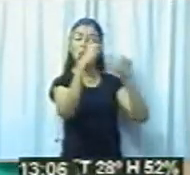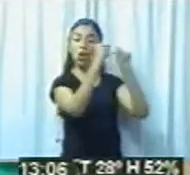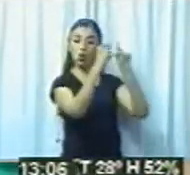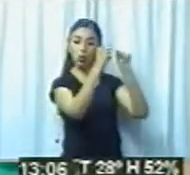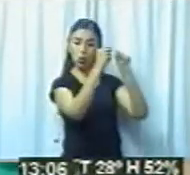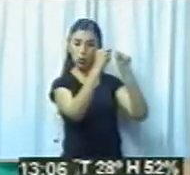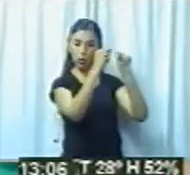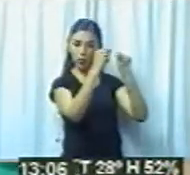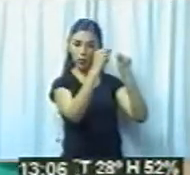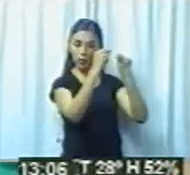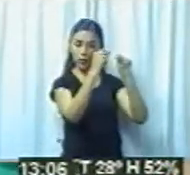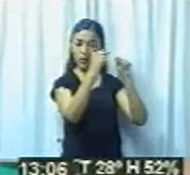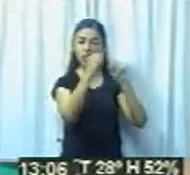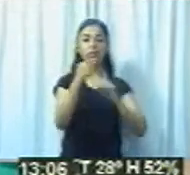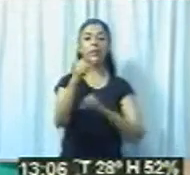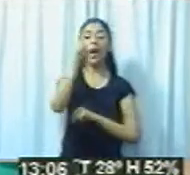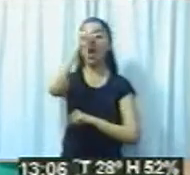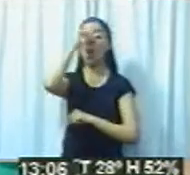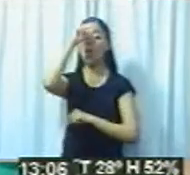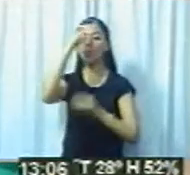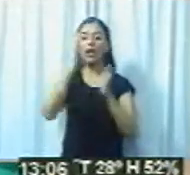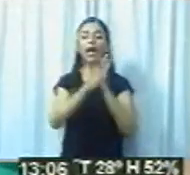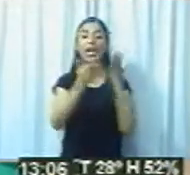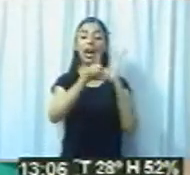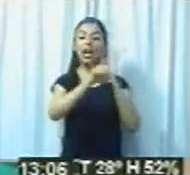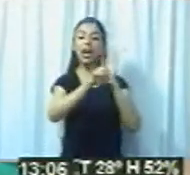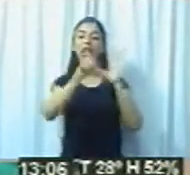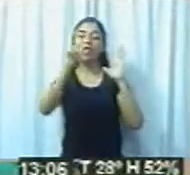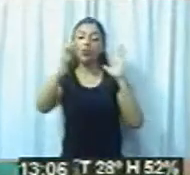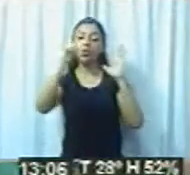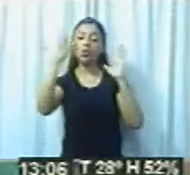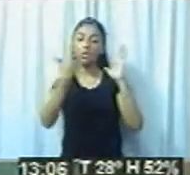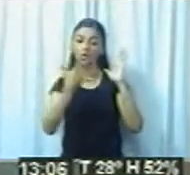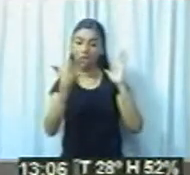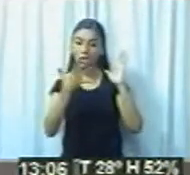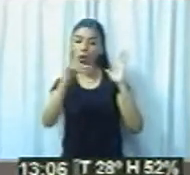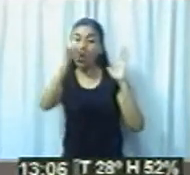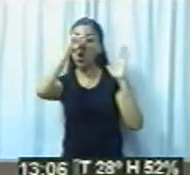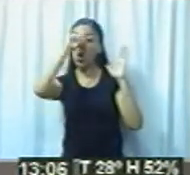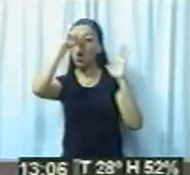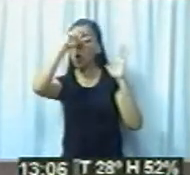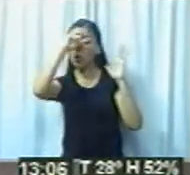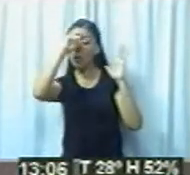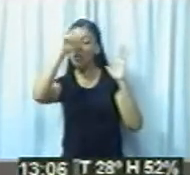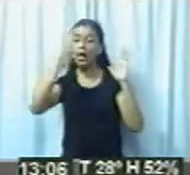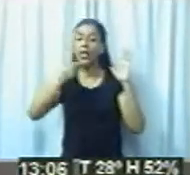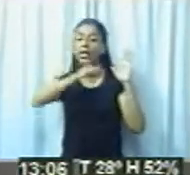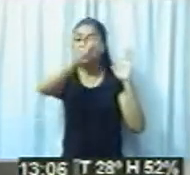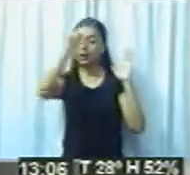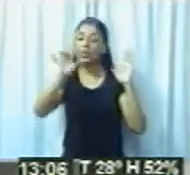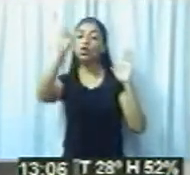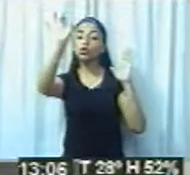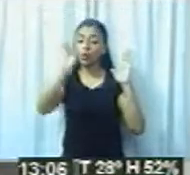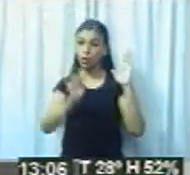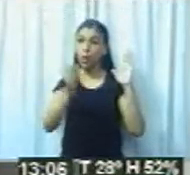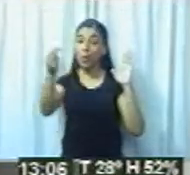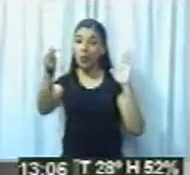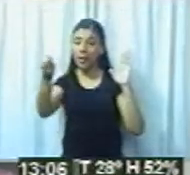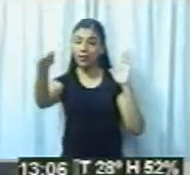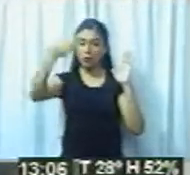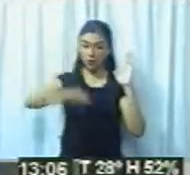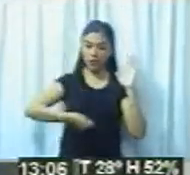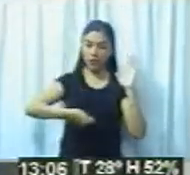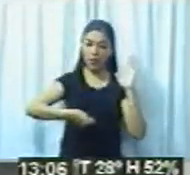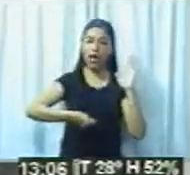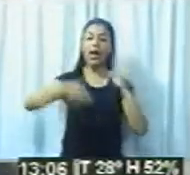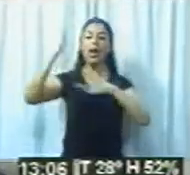5, dice que únicamente el hospital puede utilizar esos fondos en infraestructura, o sea, construcción, ampliación y